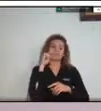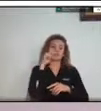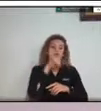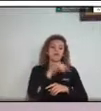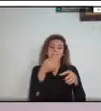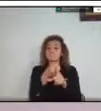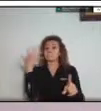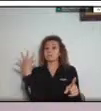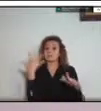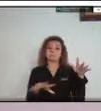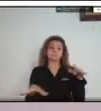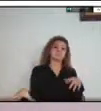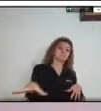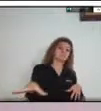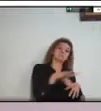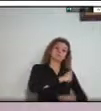región.